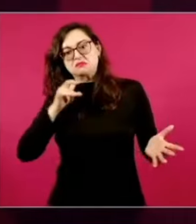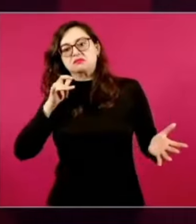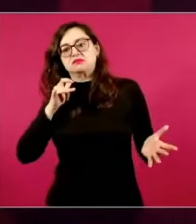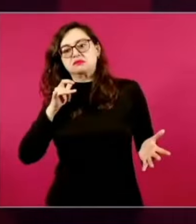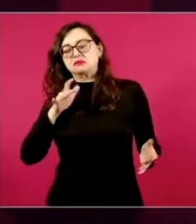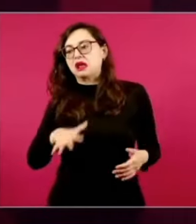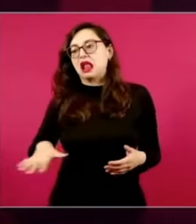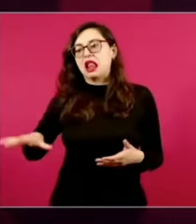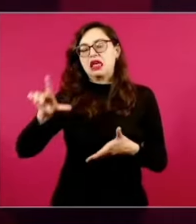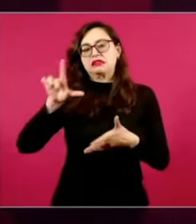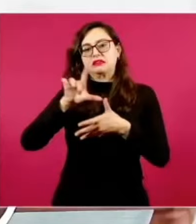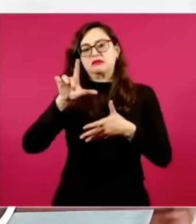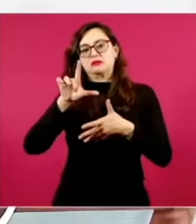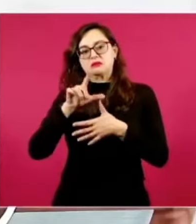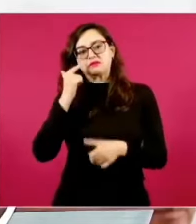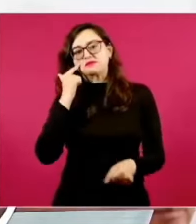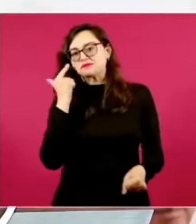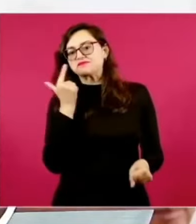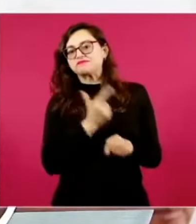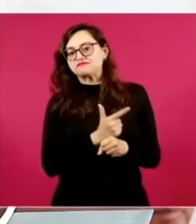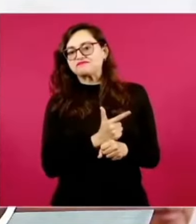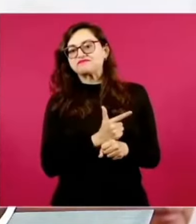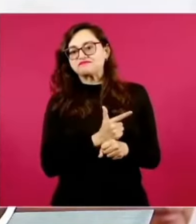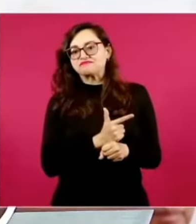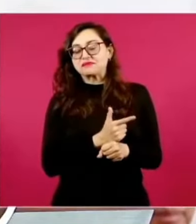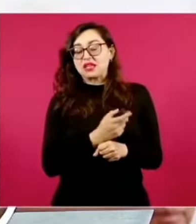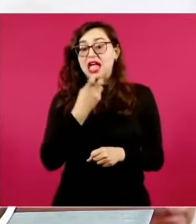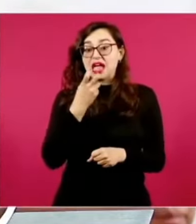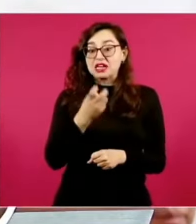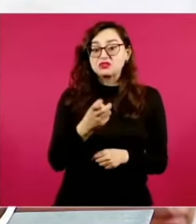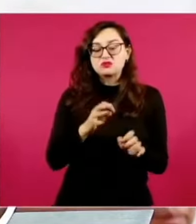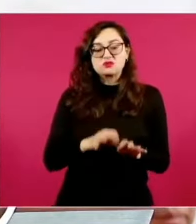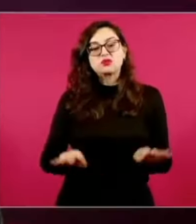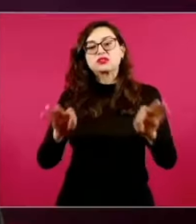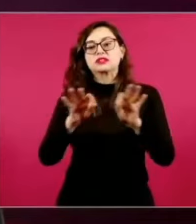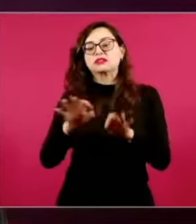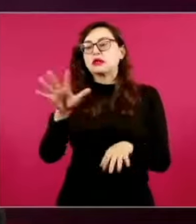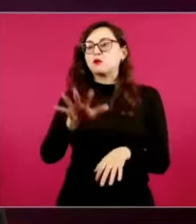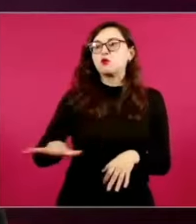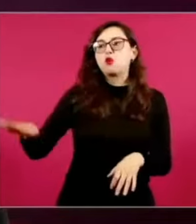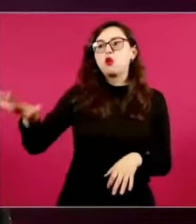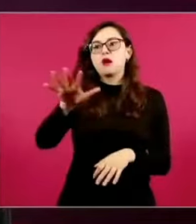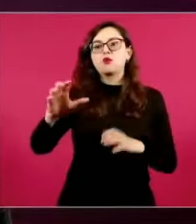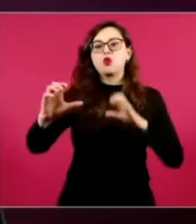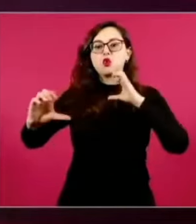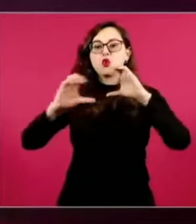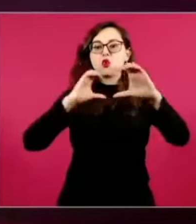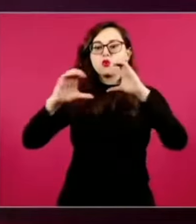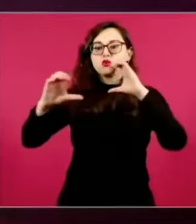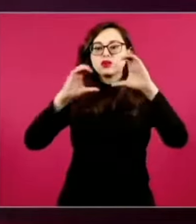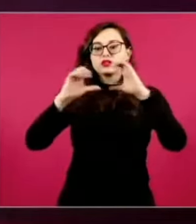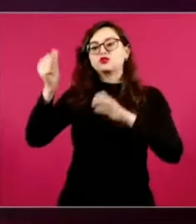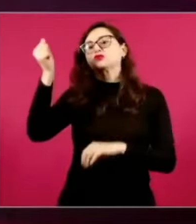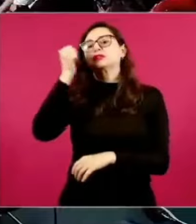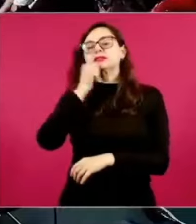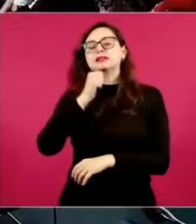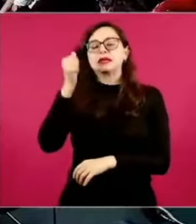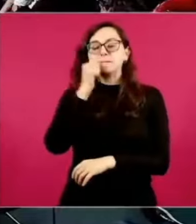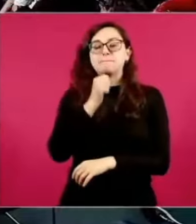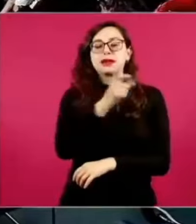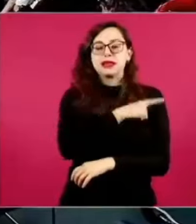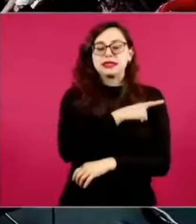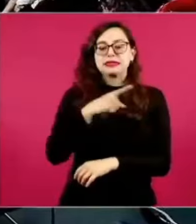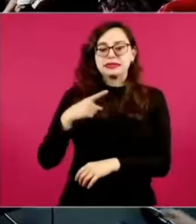los pueblos de Latinoamérica para no perder ese canal de comunicación permanente, que es un canal, como lo decía Jesús,